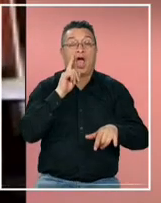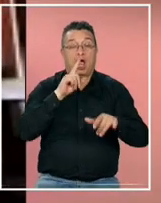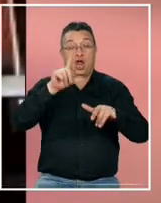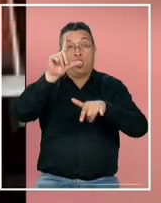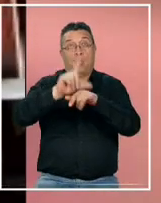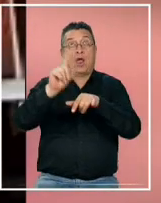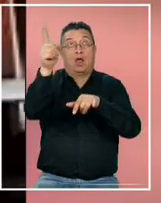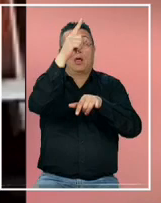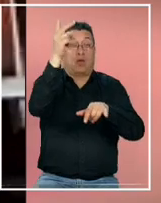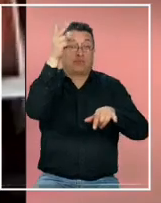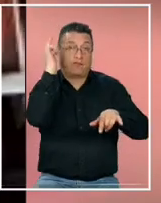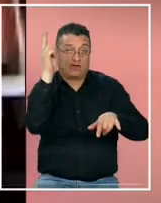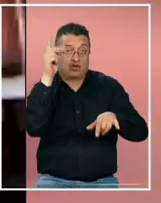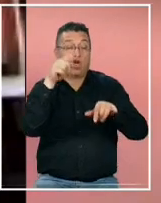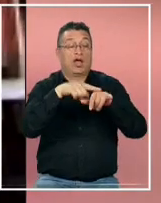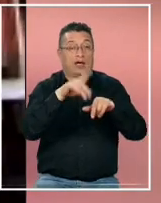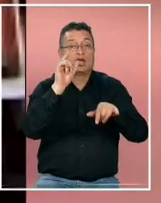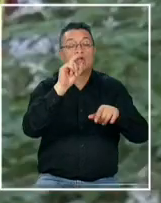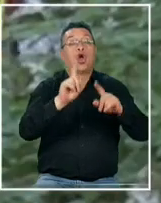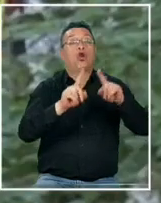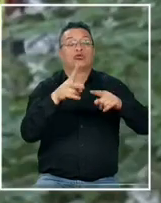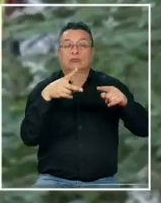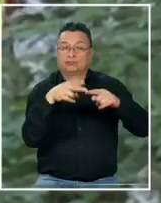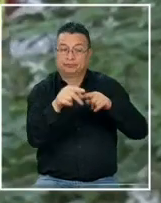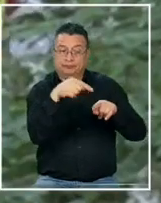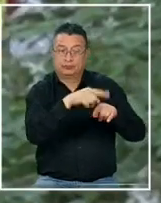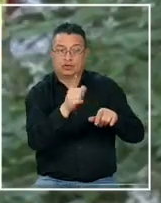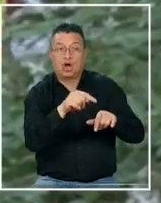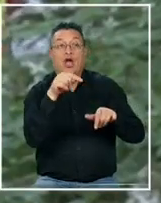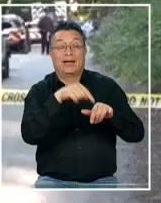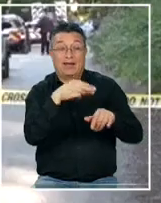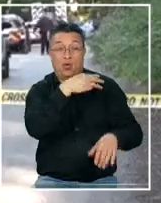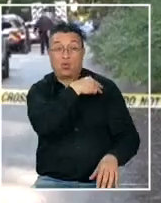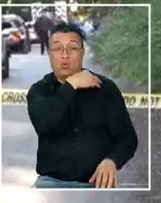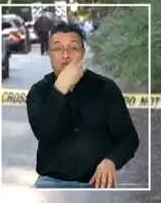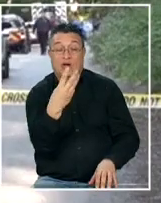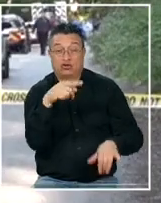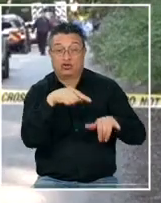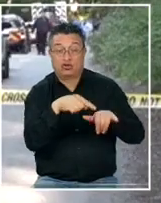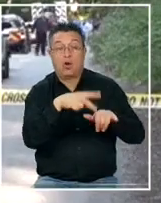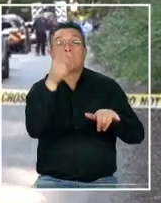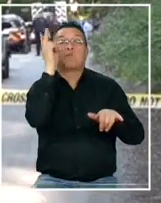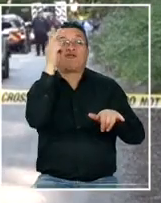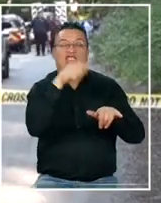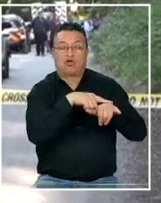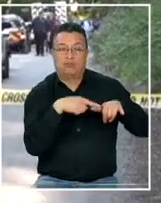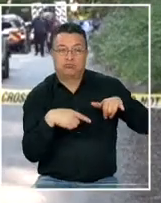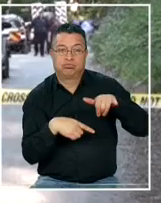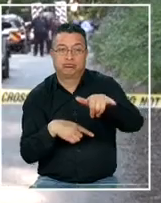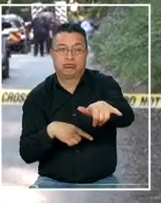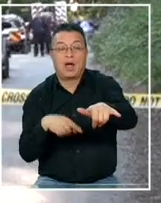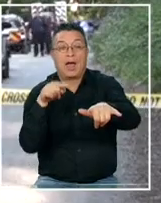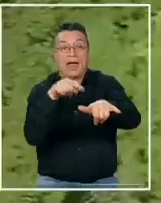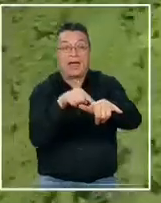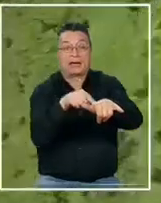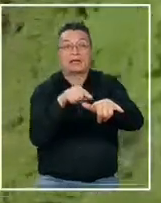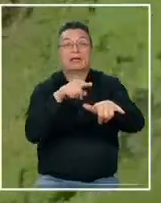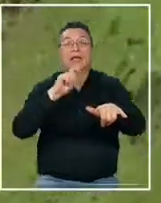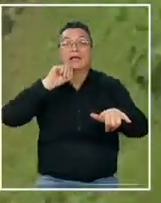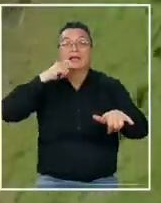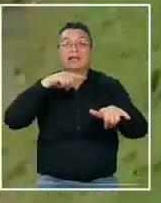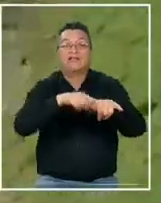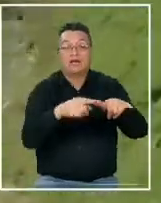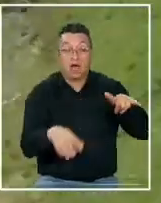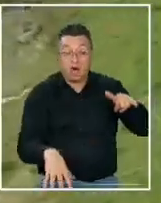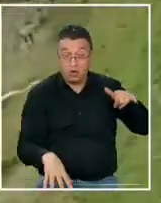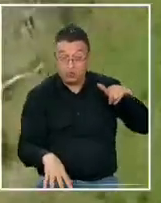aéreos prohibidos y los espacios aéreos restringidos en este caso sobre Washington es un espacio aéreo prohibido y eso significa que una